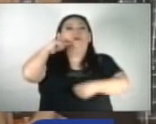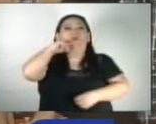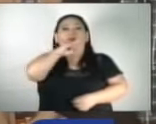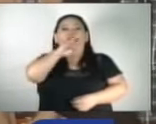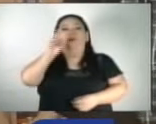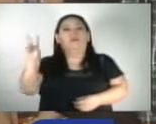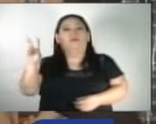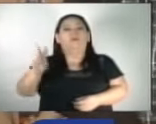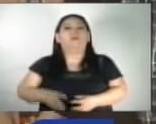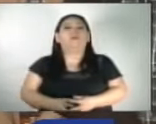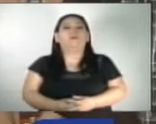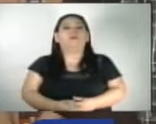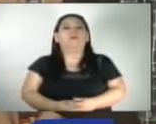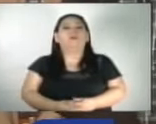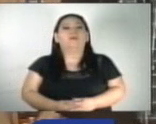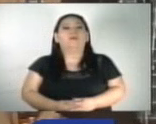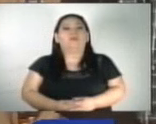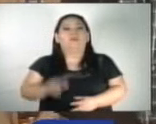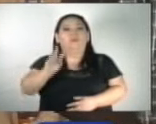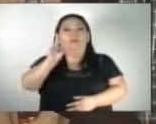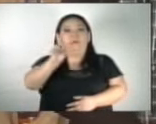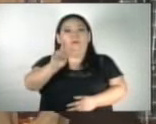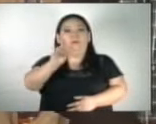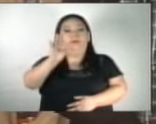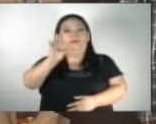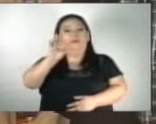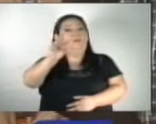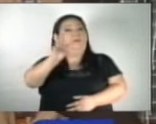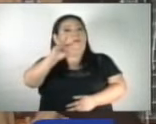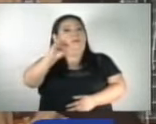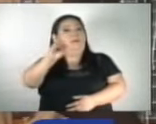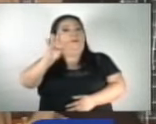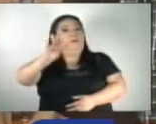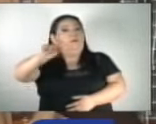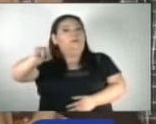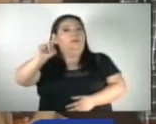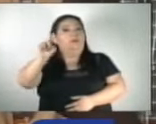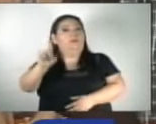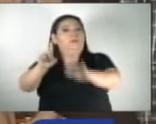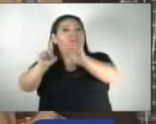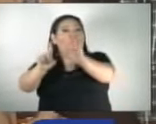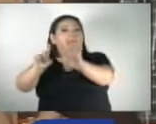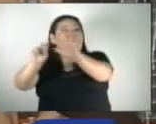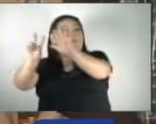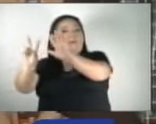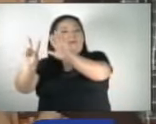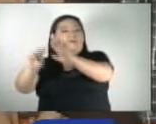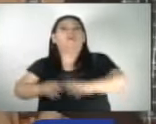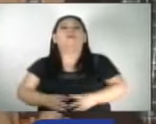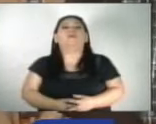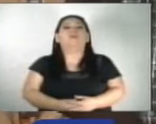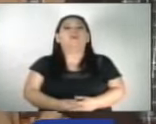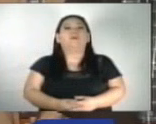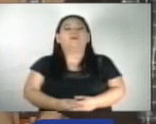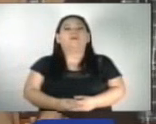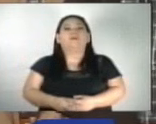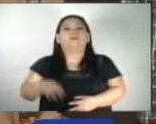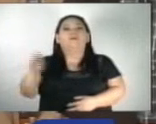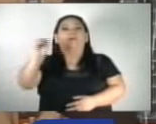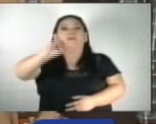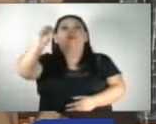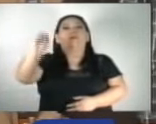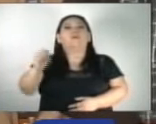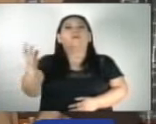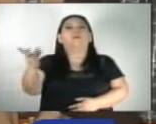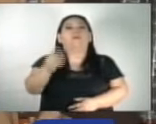partido FMLN doscientos cuatro mil ciento sesenta y siete con